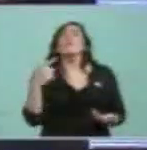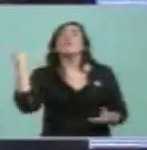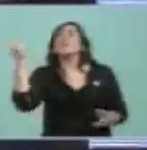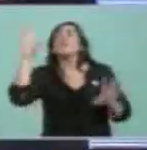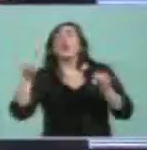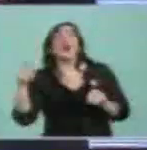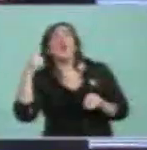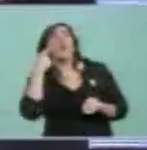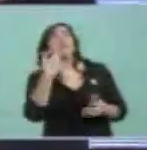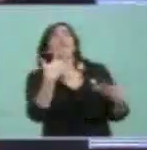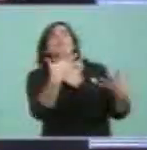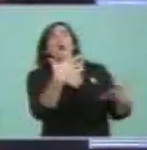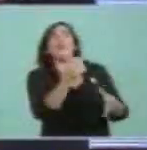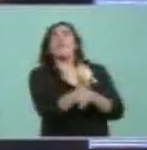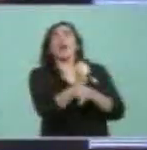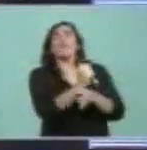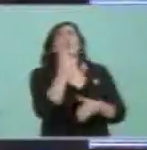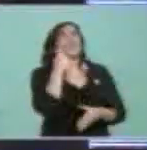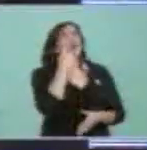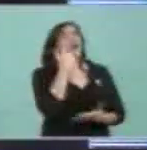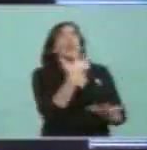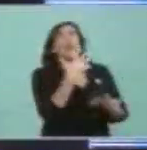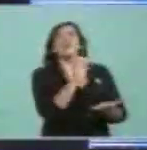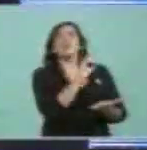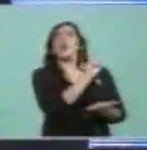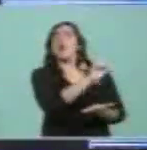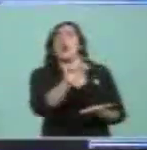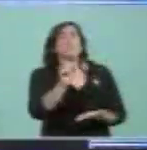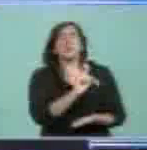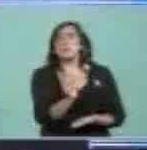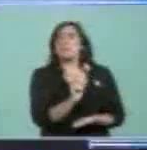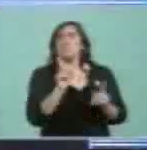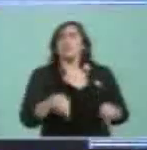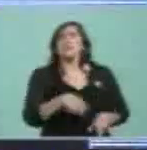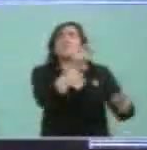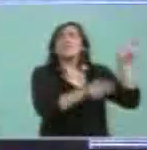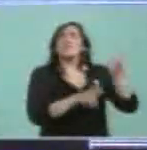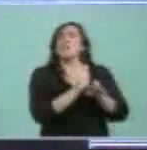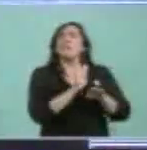a esos hombres y mujeres desconocidos de la historia